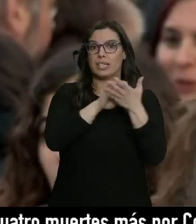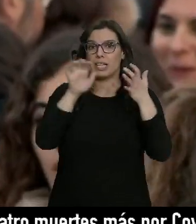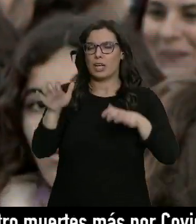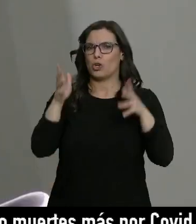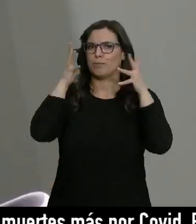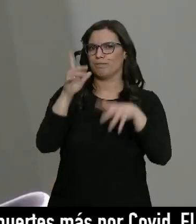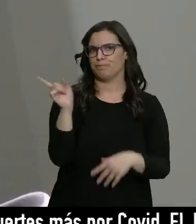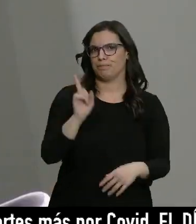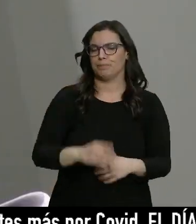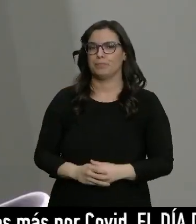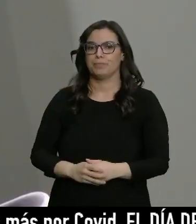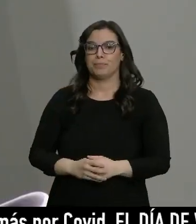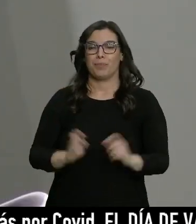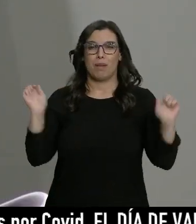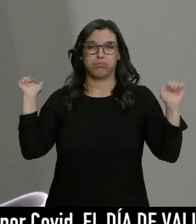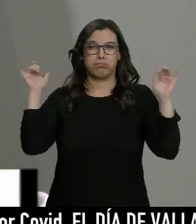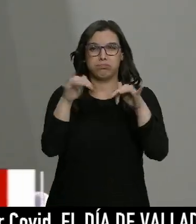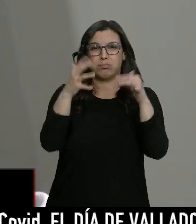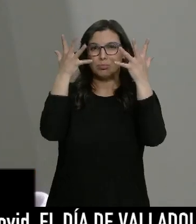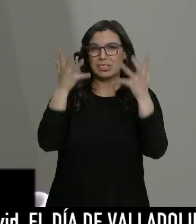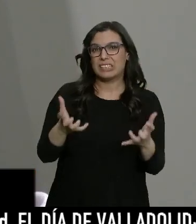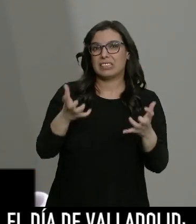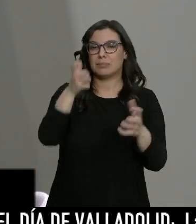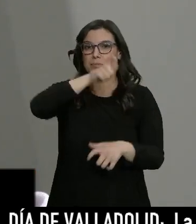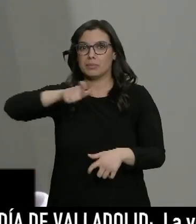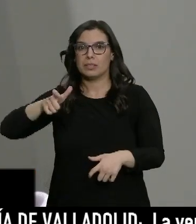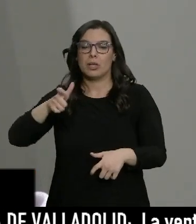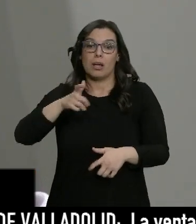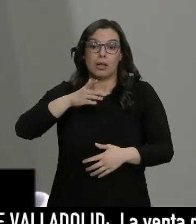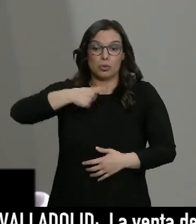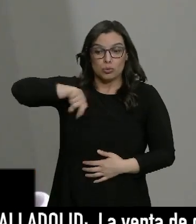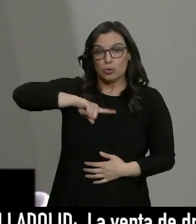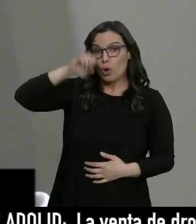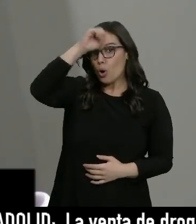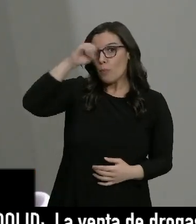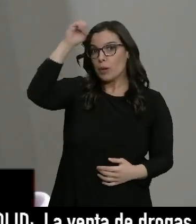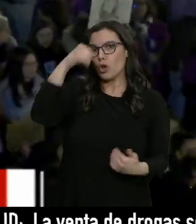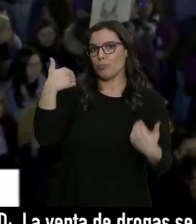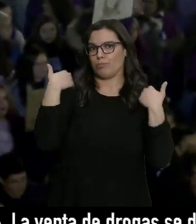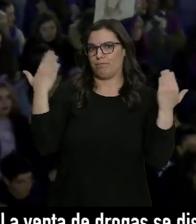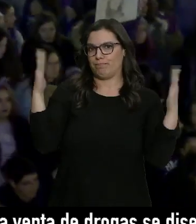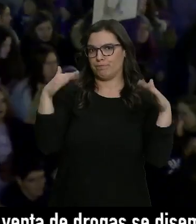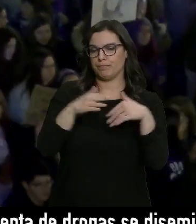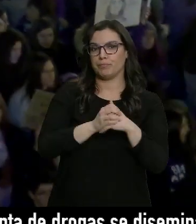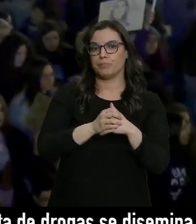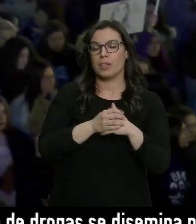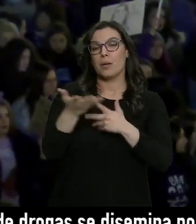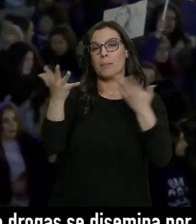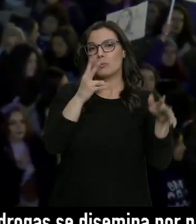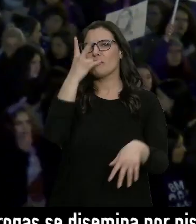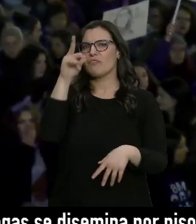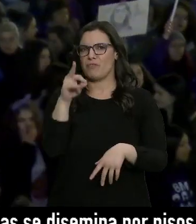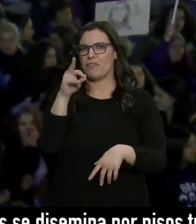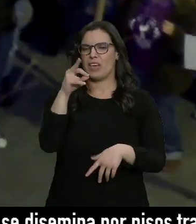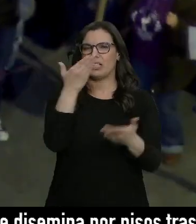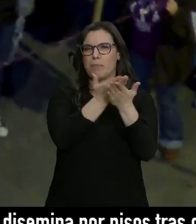aconseja. Una reunión multitudinaria en esta situación es desde nuestro punto de vista una irresponsabilidad. Y hay en torno a 20 peticiones